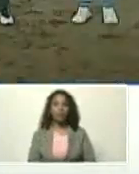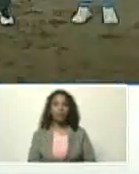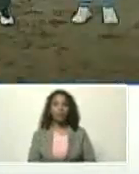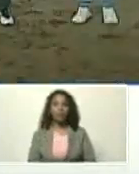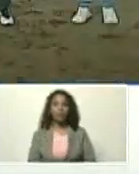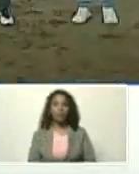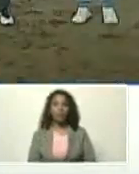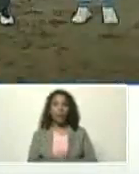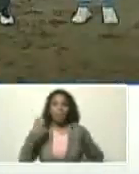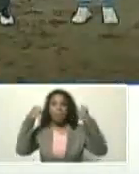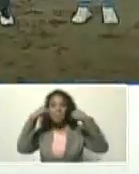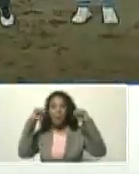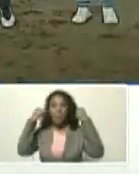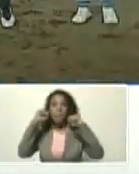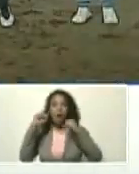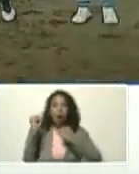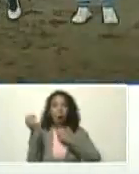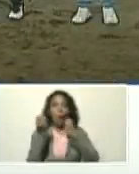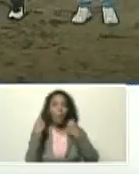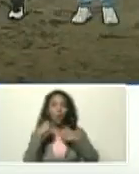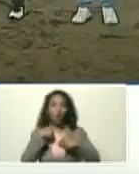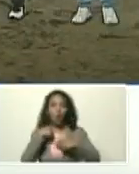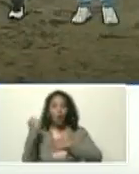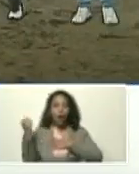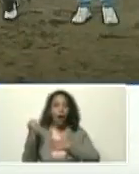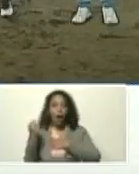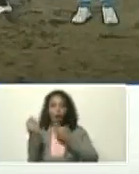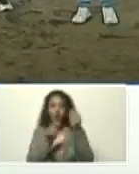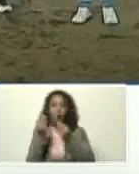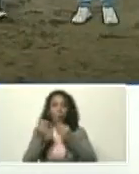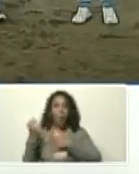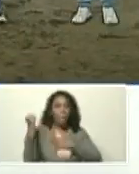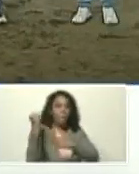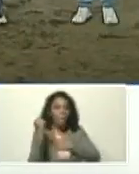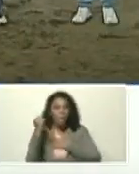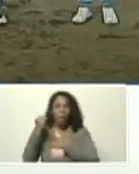ensayando, el paso tuyo, mira, ¿cómo es el paso?